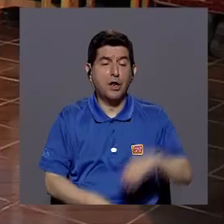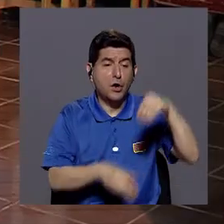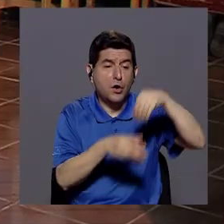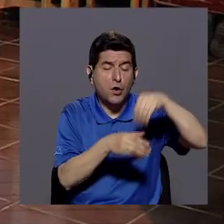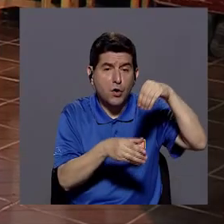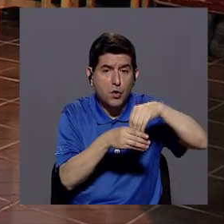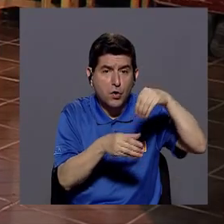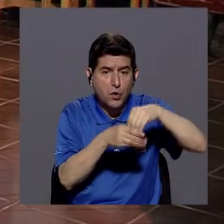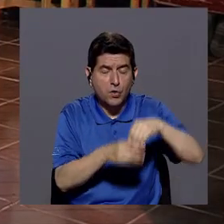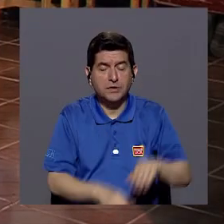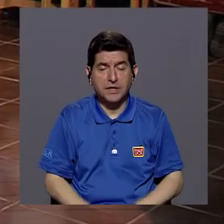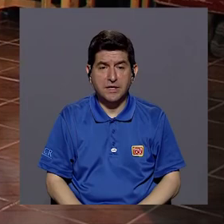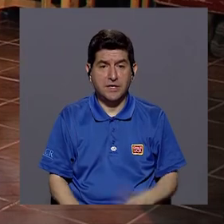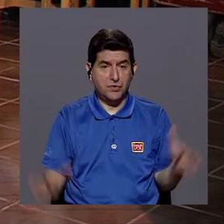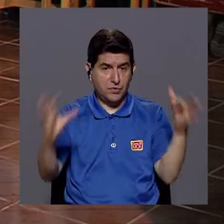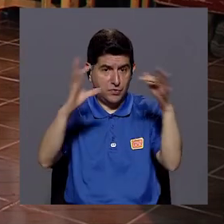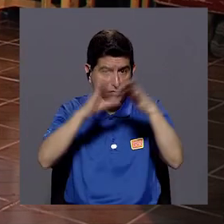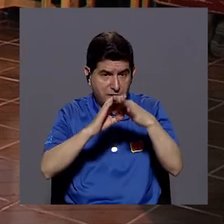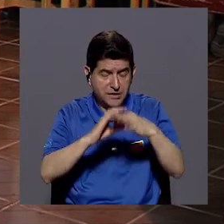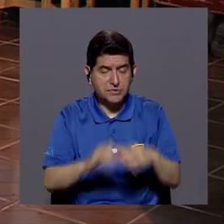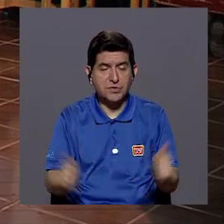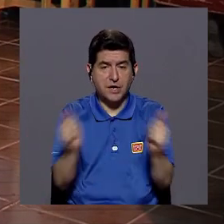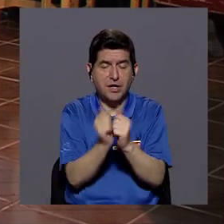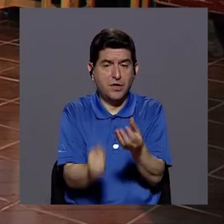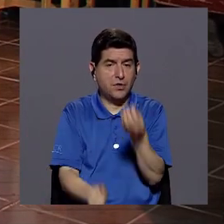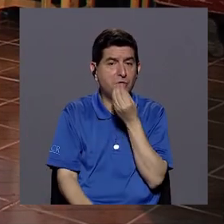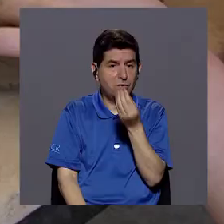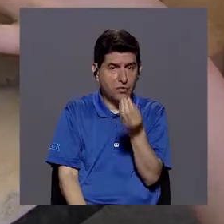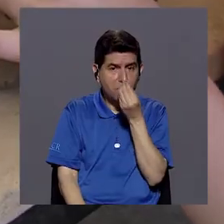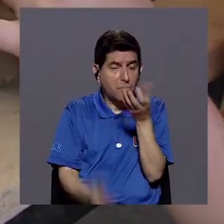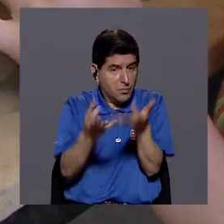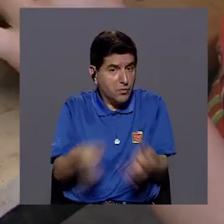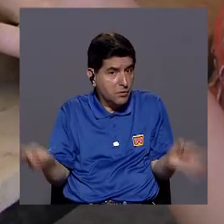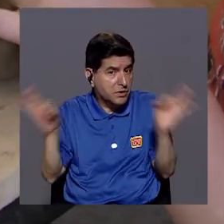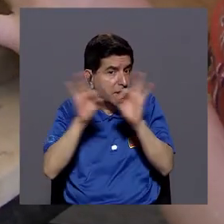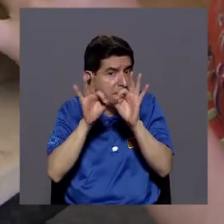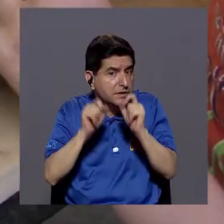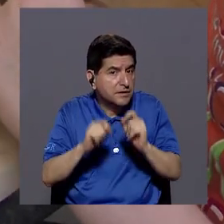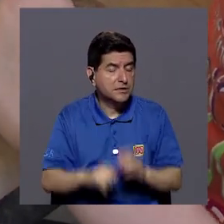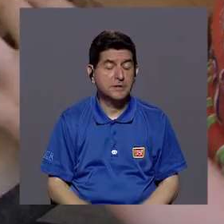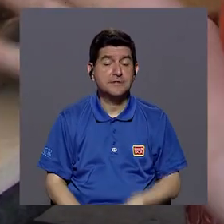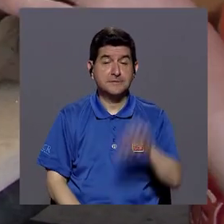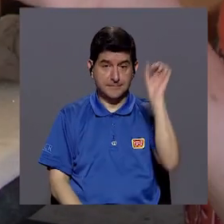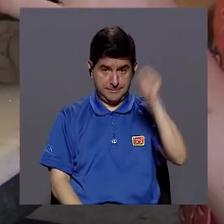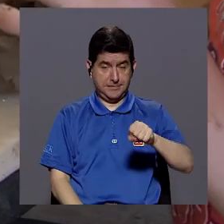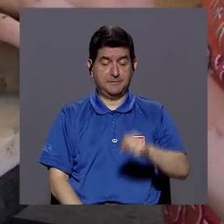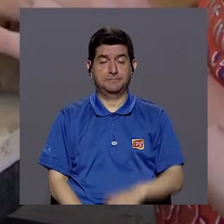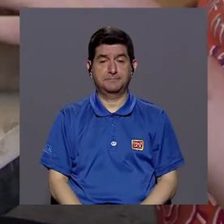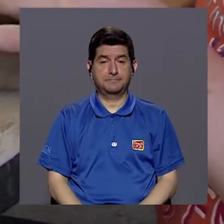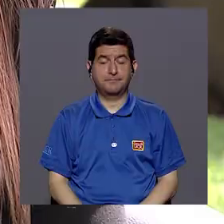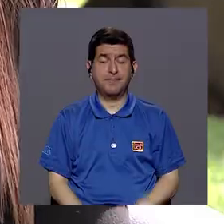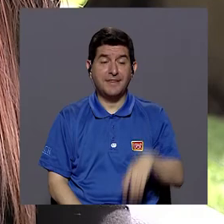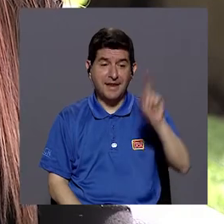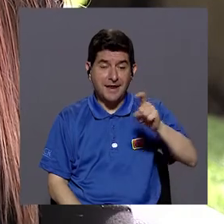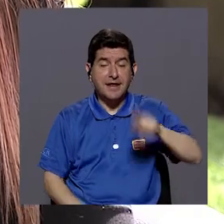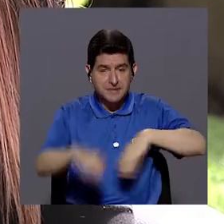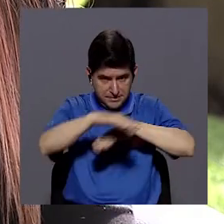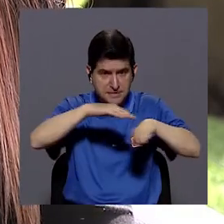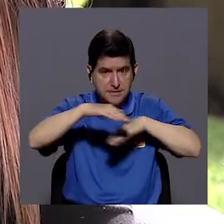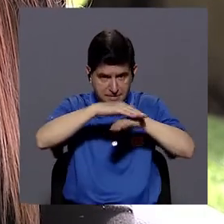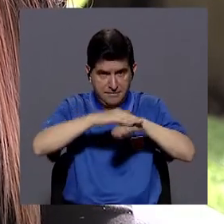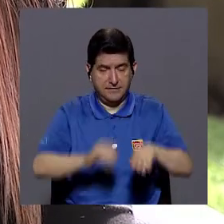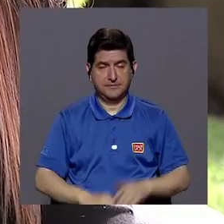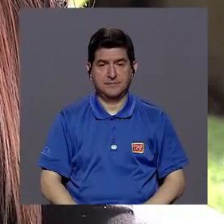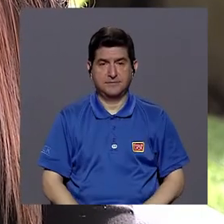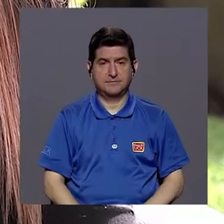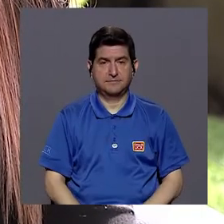que pueda tener esta etapa en relación con la alimentación también es muy importante. Sí, la alimentación, bueno, es una necesidad básica,